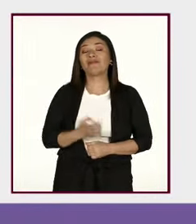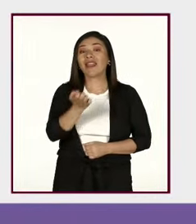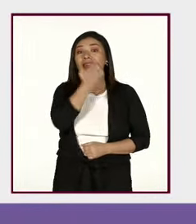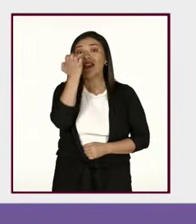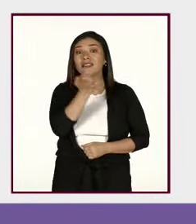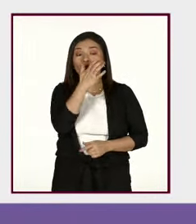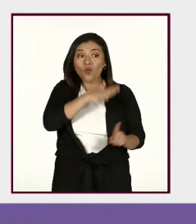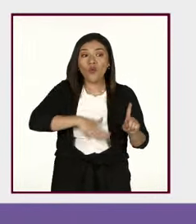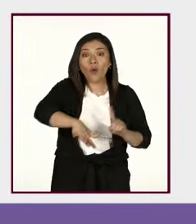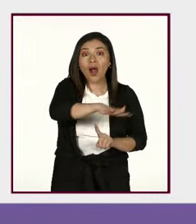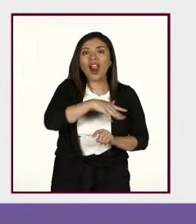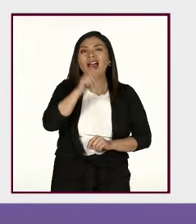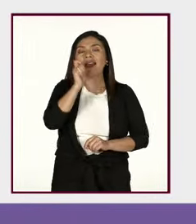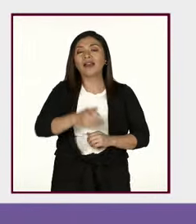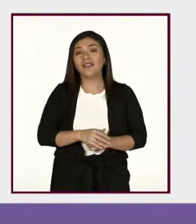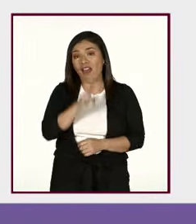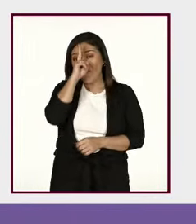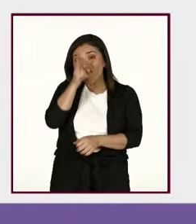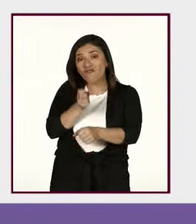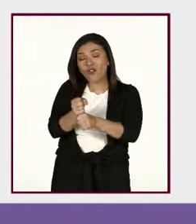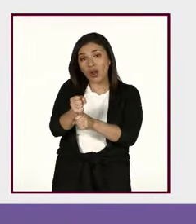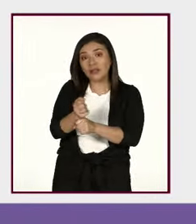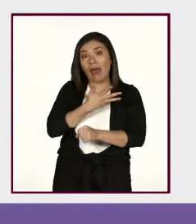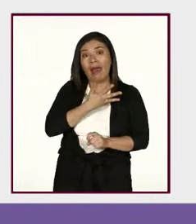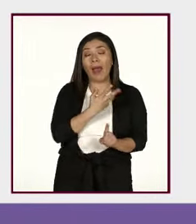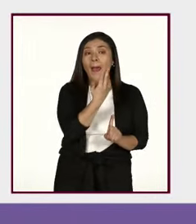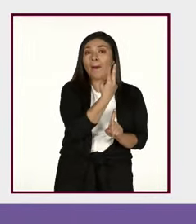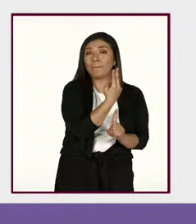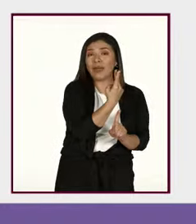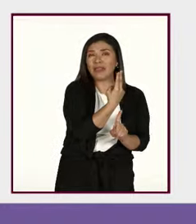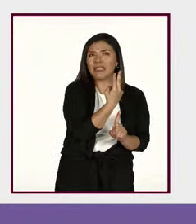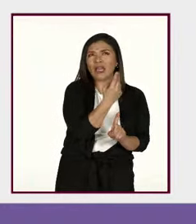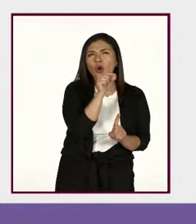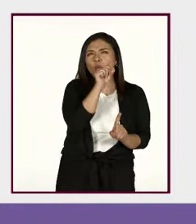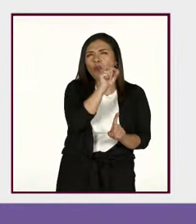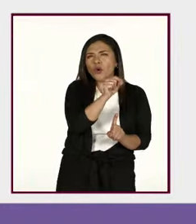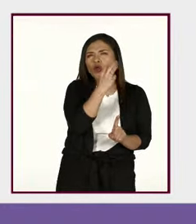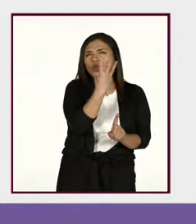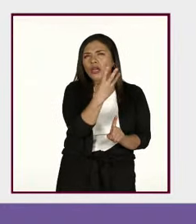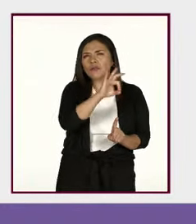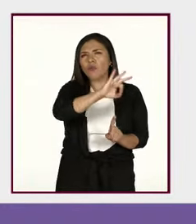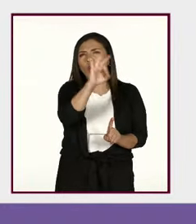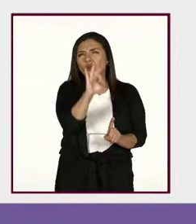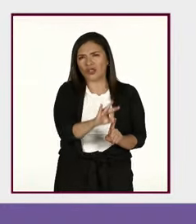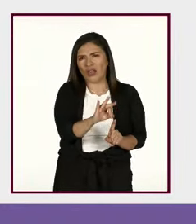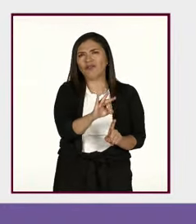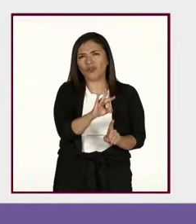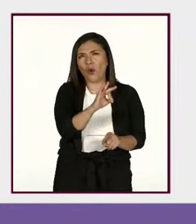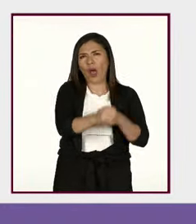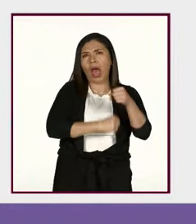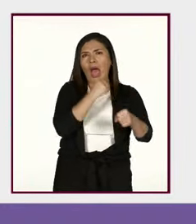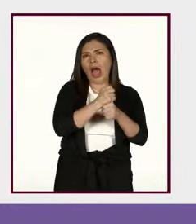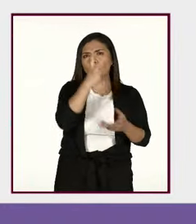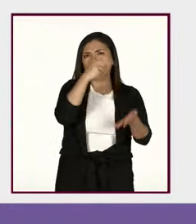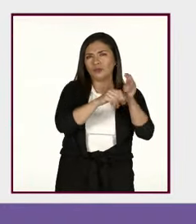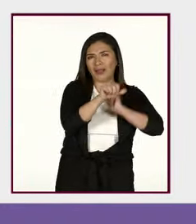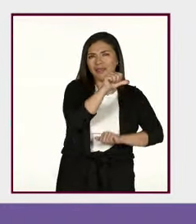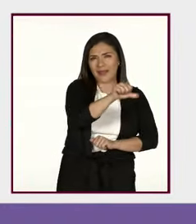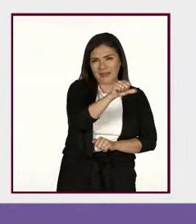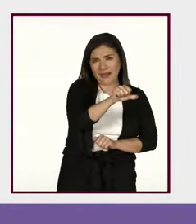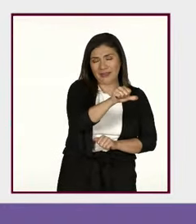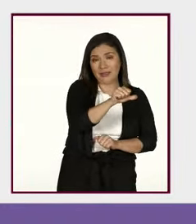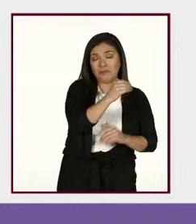ámbito escolar la violencia pasó del 25.3% en el 2016